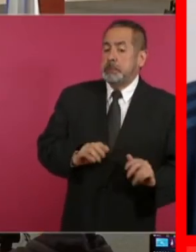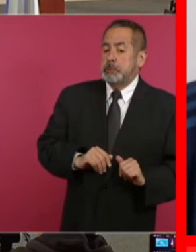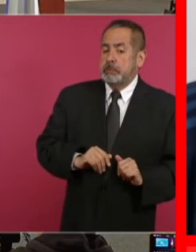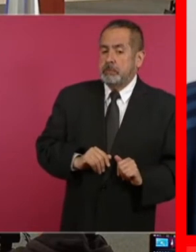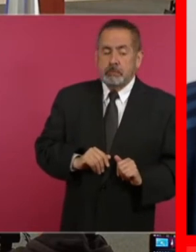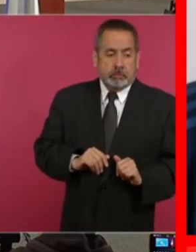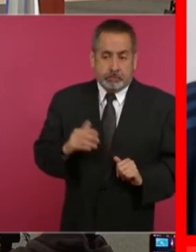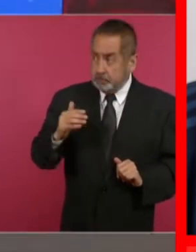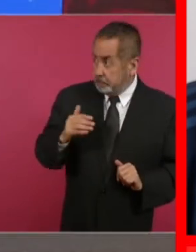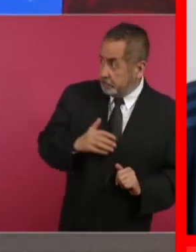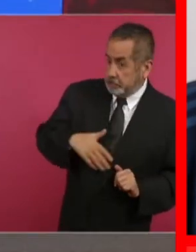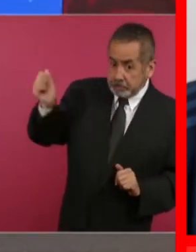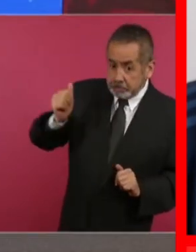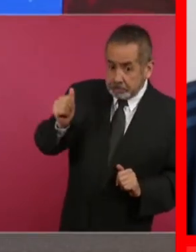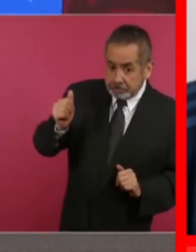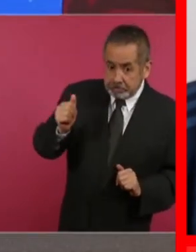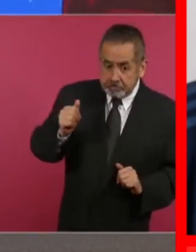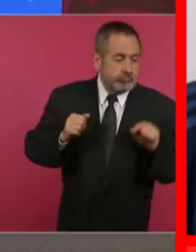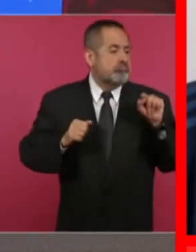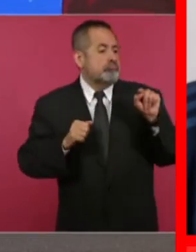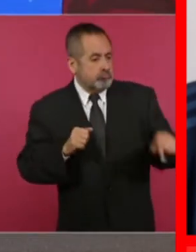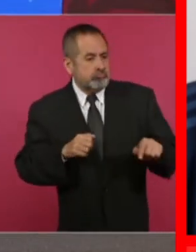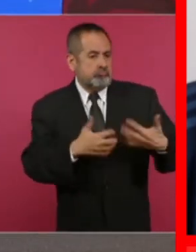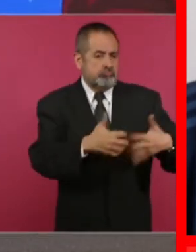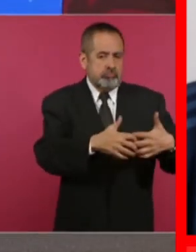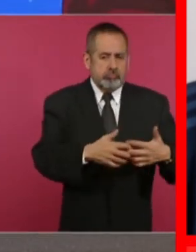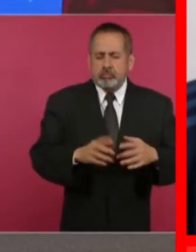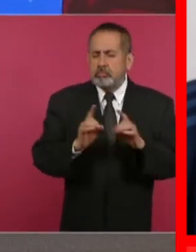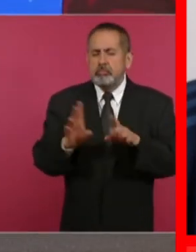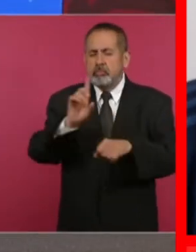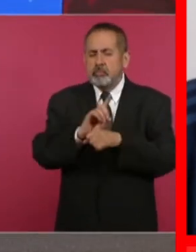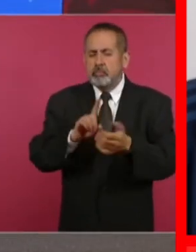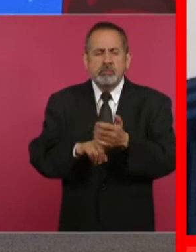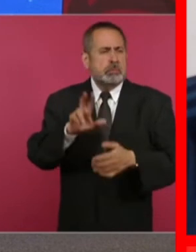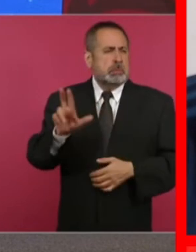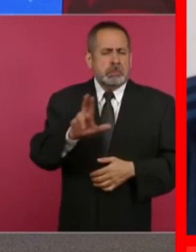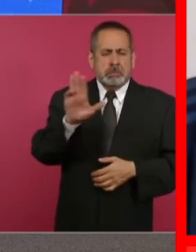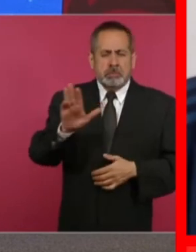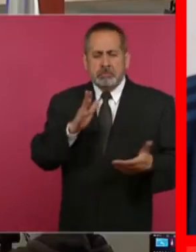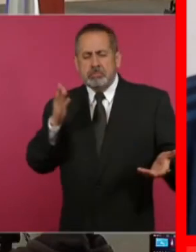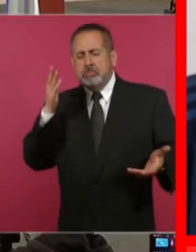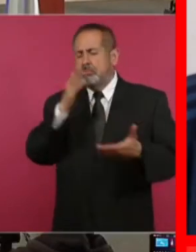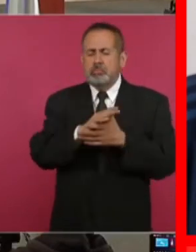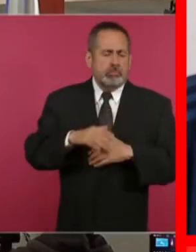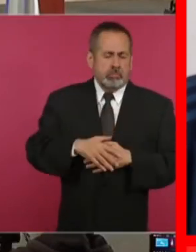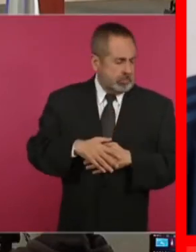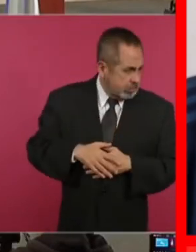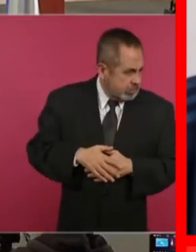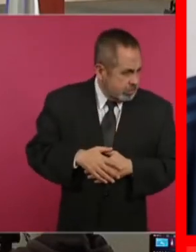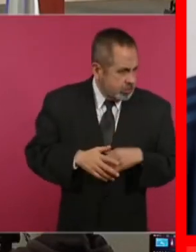Pero pues no imaginaron que iba yo a ir como un martes, un miércoles y que paso y veo.